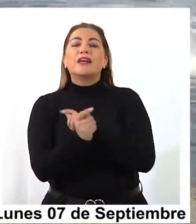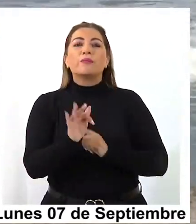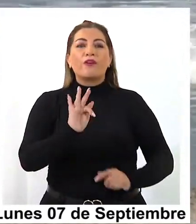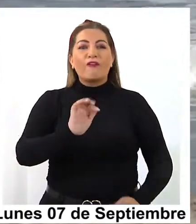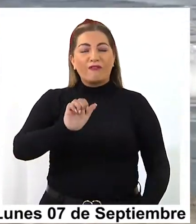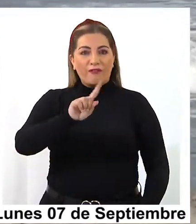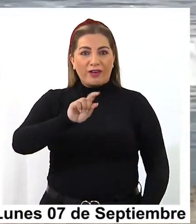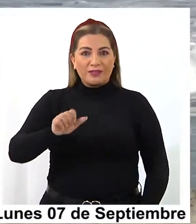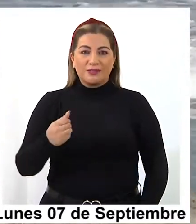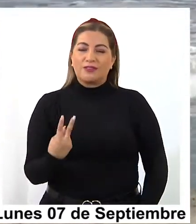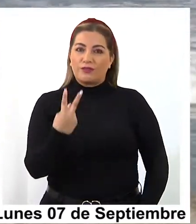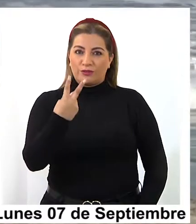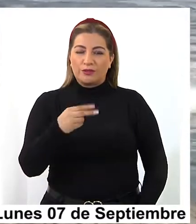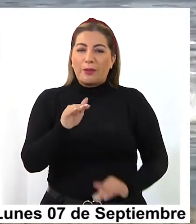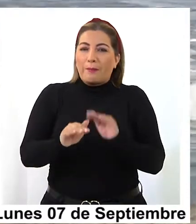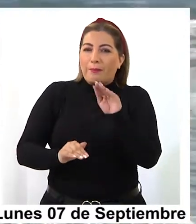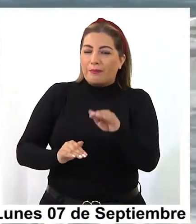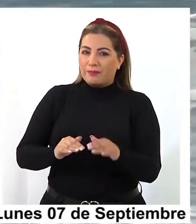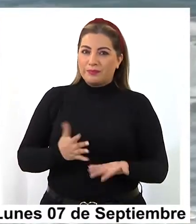Paso a Paso.